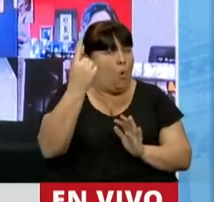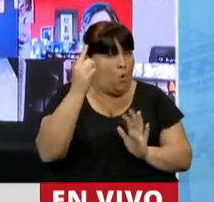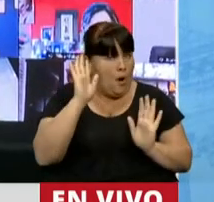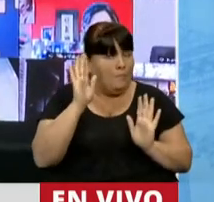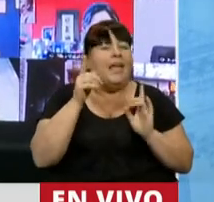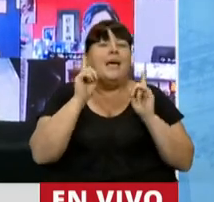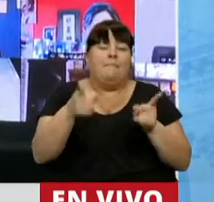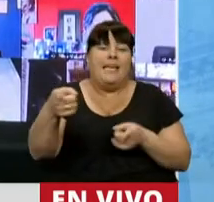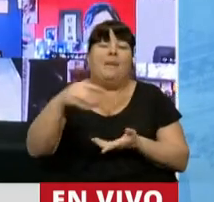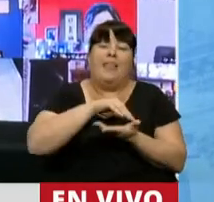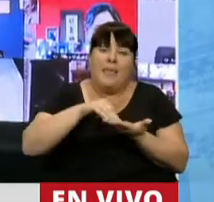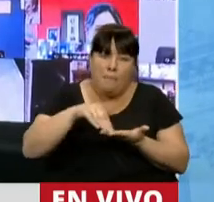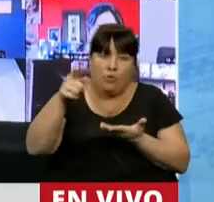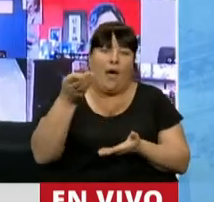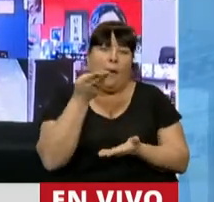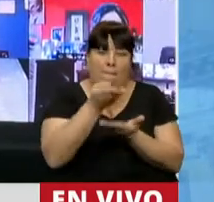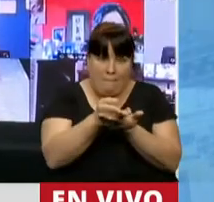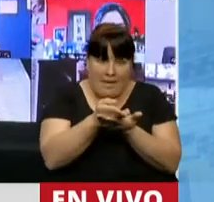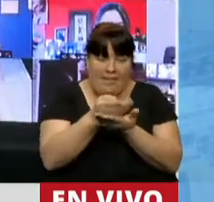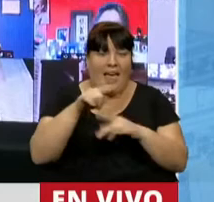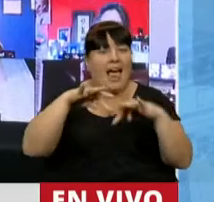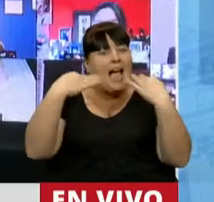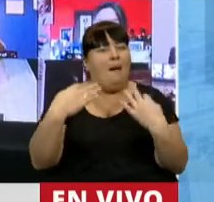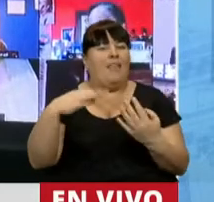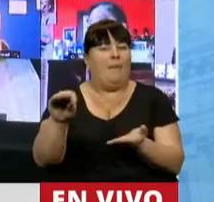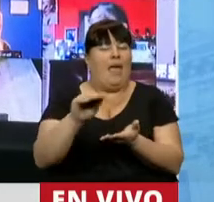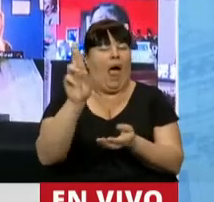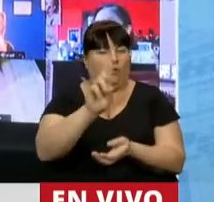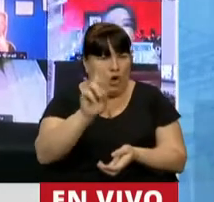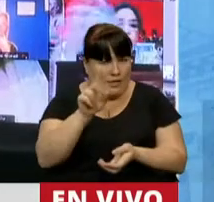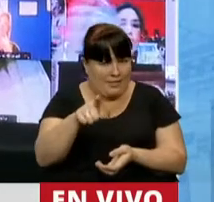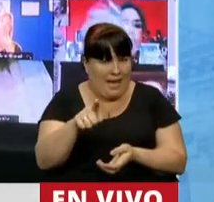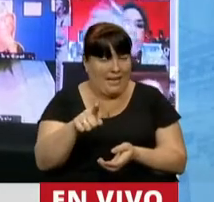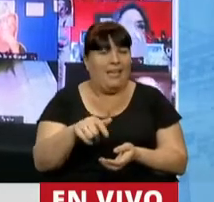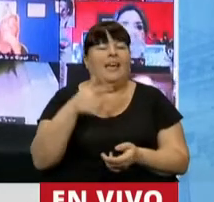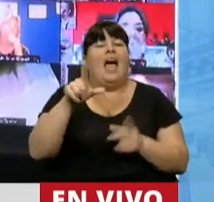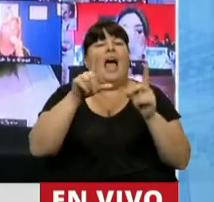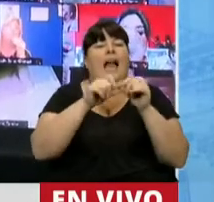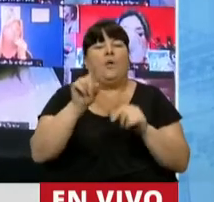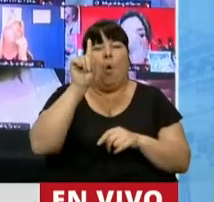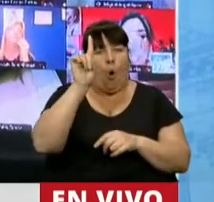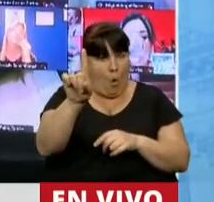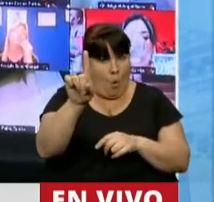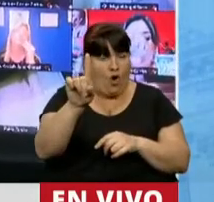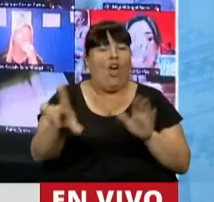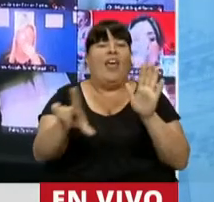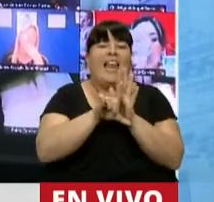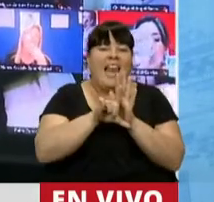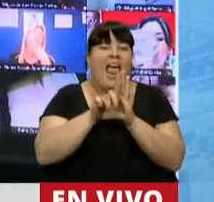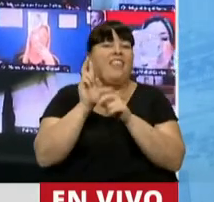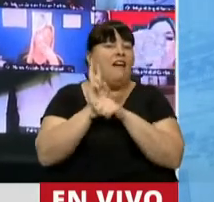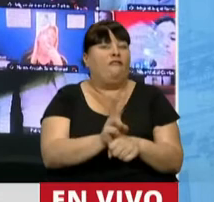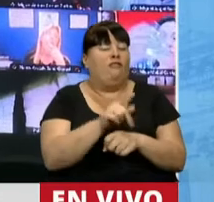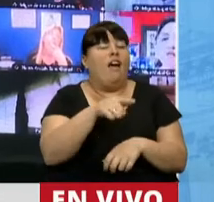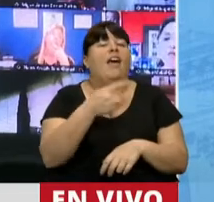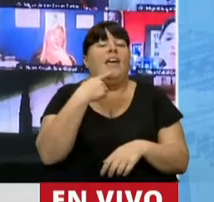que es la que el diputado está pidiendo que esta Cámara autorice. Es el infine del artículo 1 de la ley de fueros